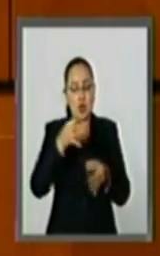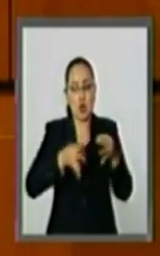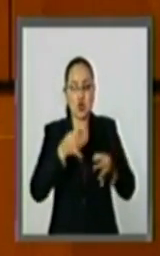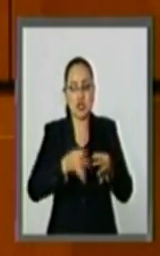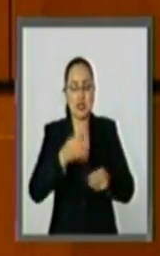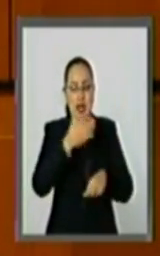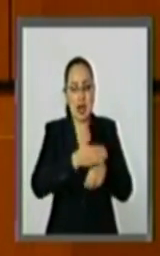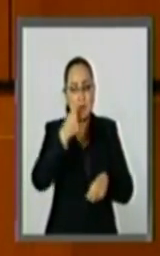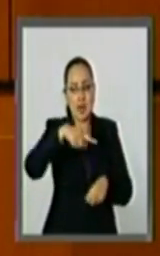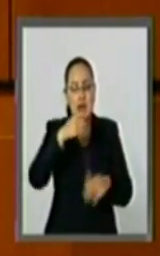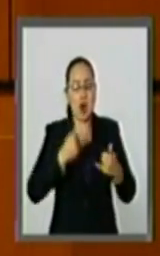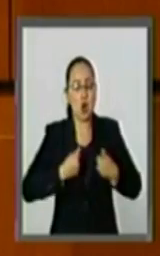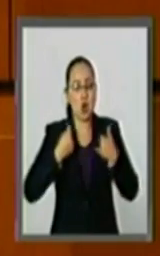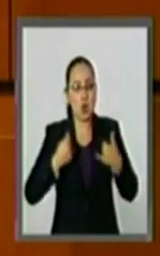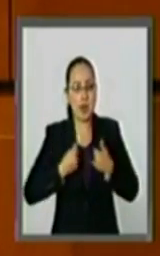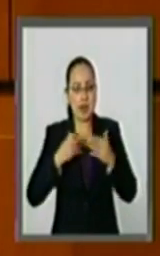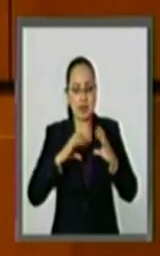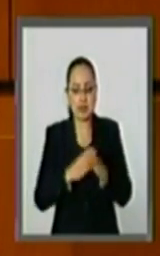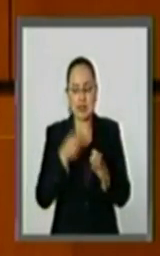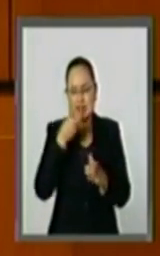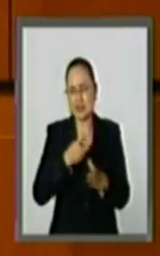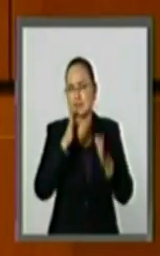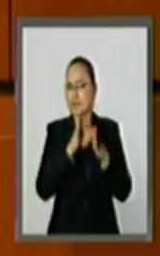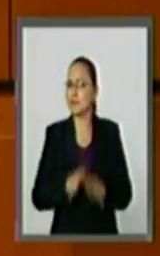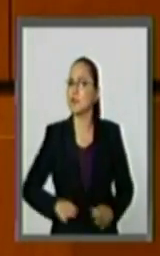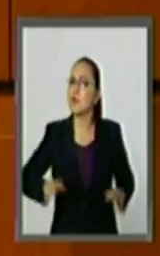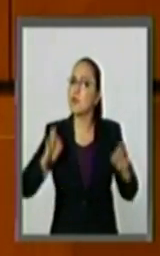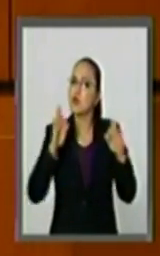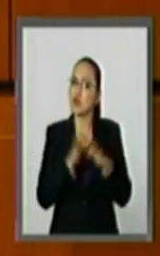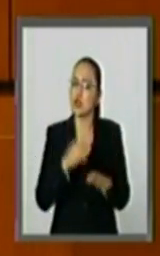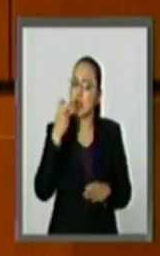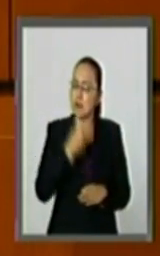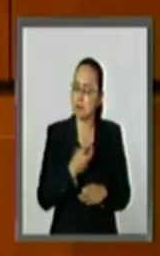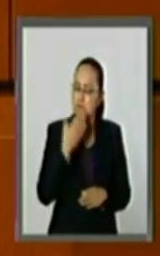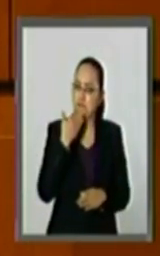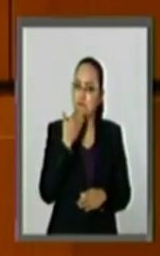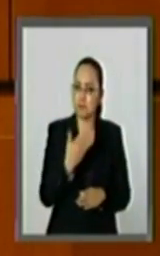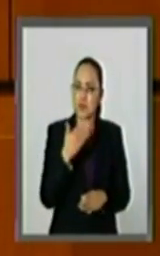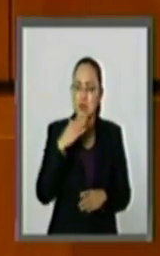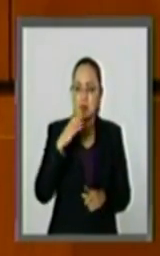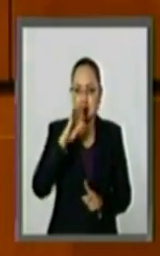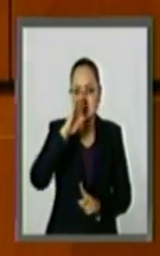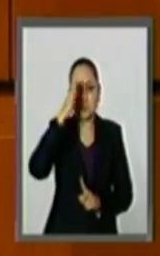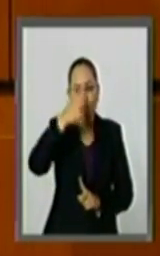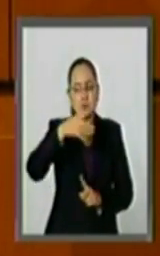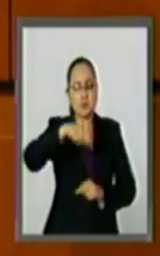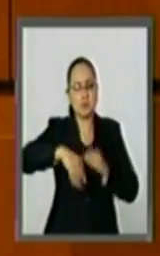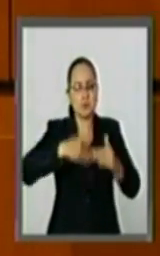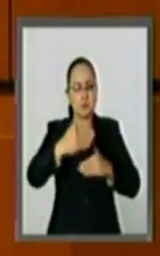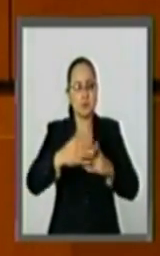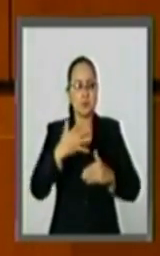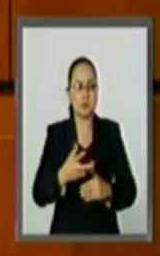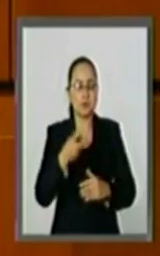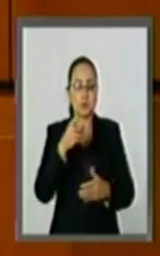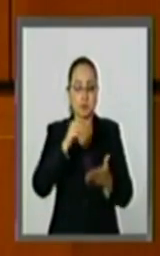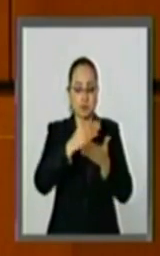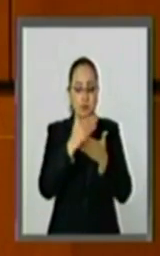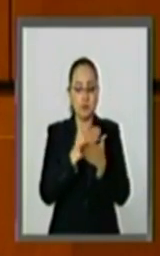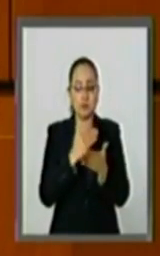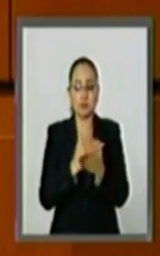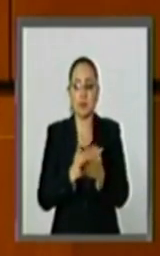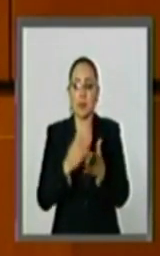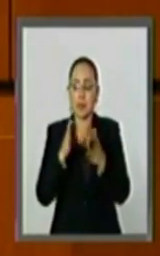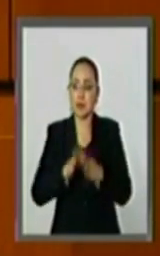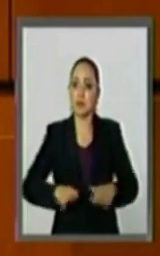penal para adolescentes es grande, es de grande aliento de alcance. Tiene muchos datos muy interesantes.